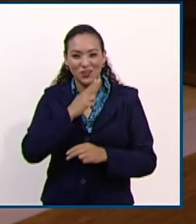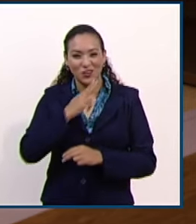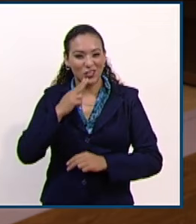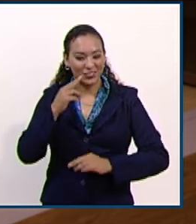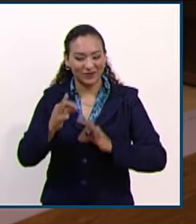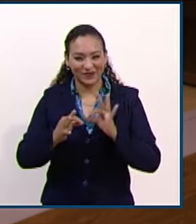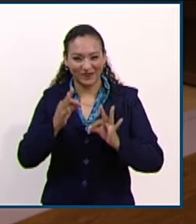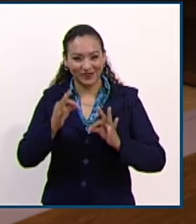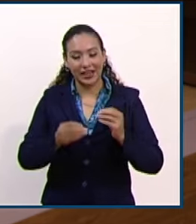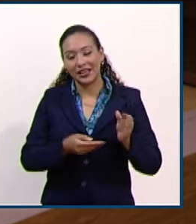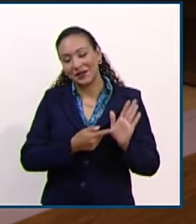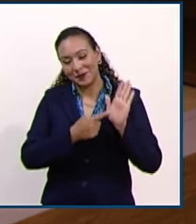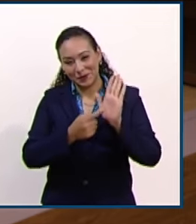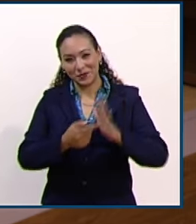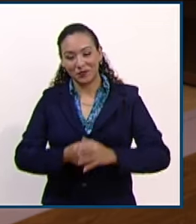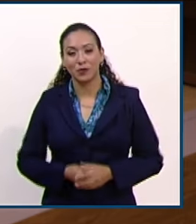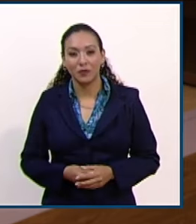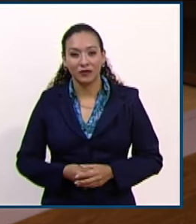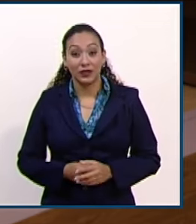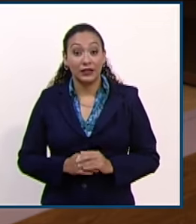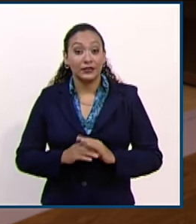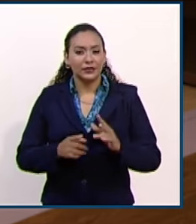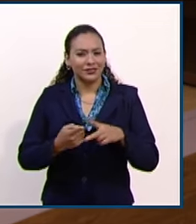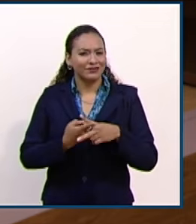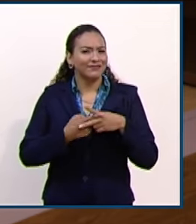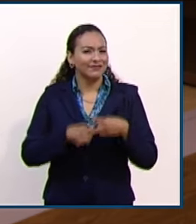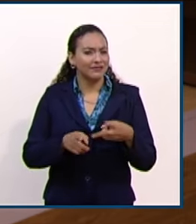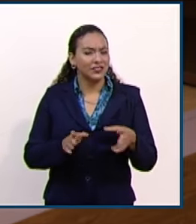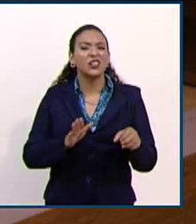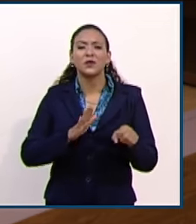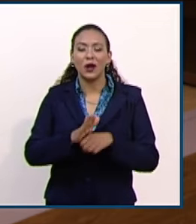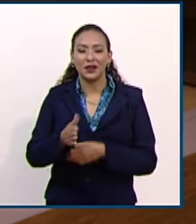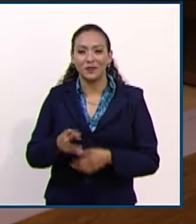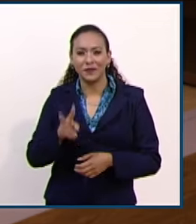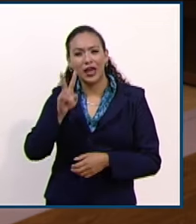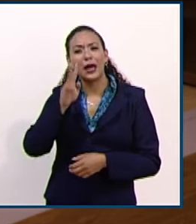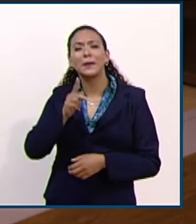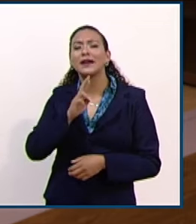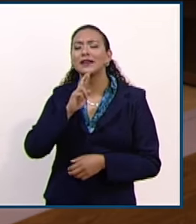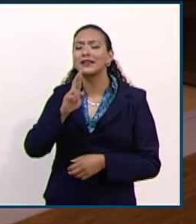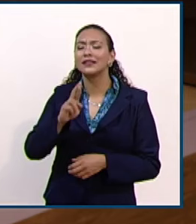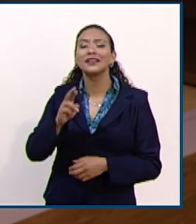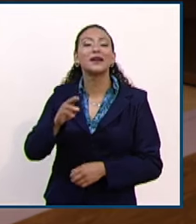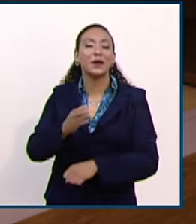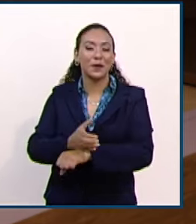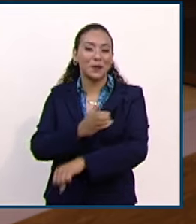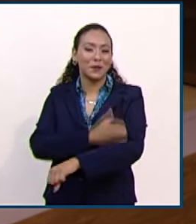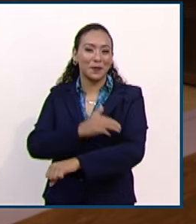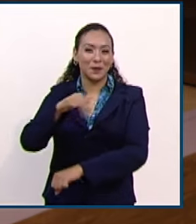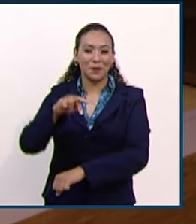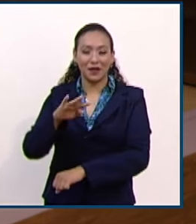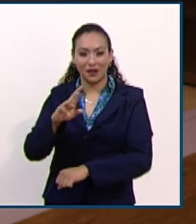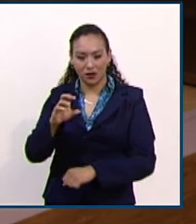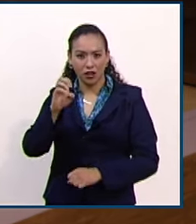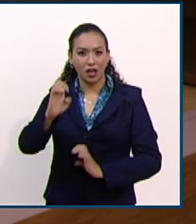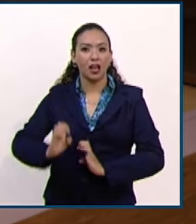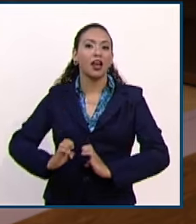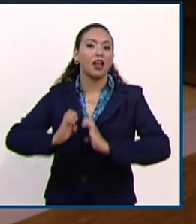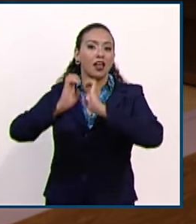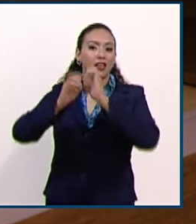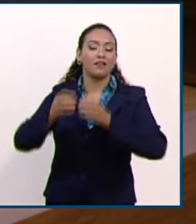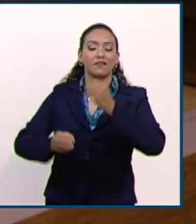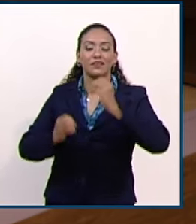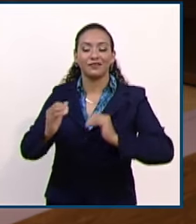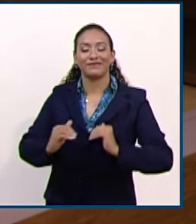esta semana. Y abrimos precisamente con el reporte de mi compañero Mario López Peña en el edificio sede de la